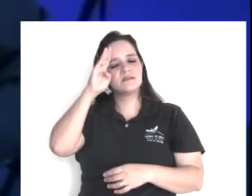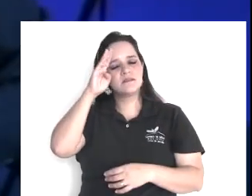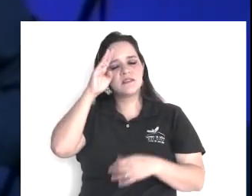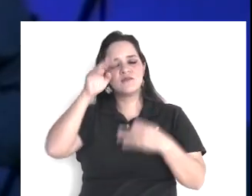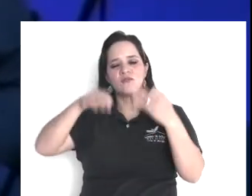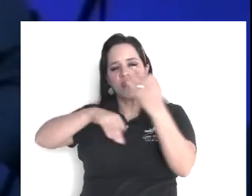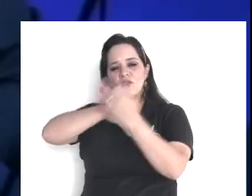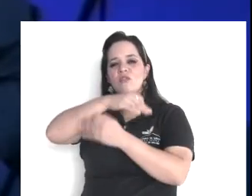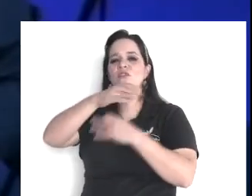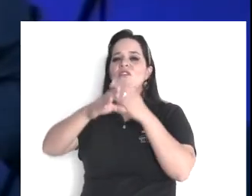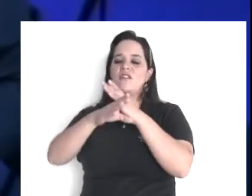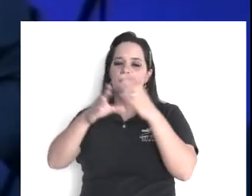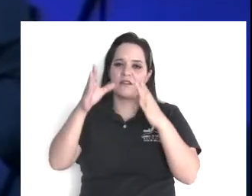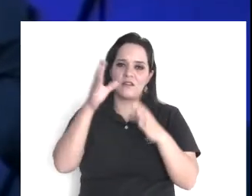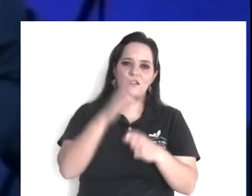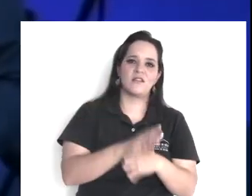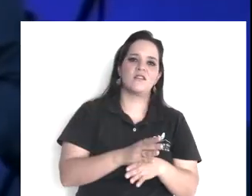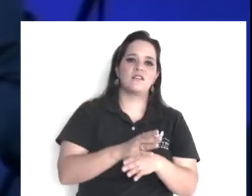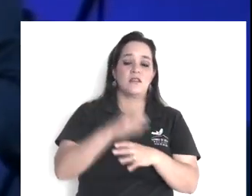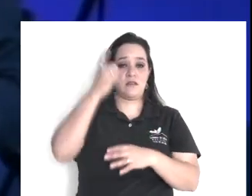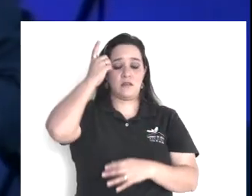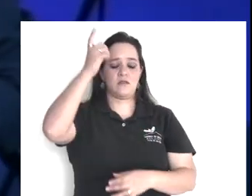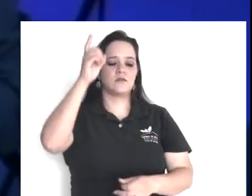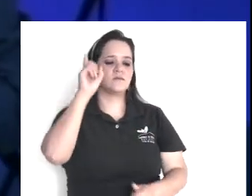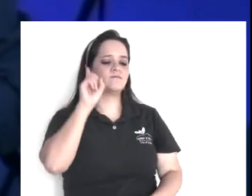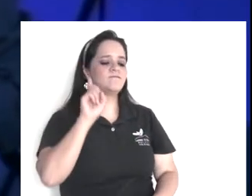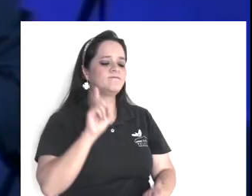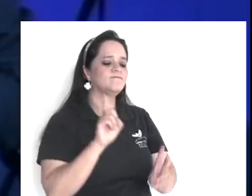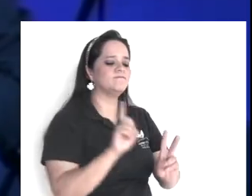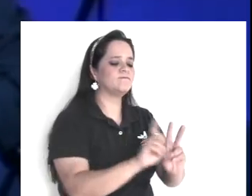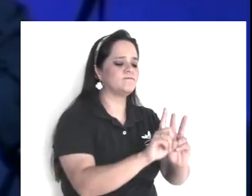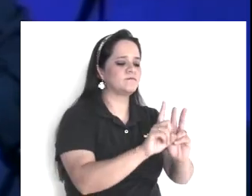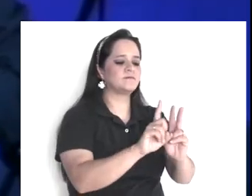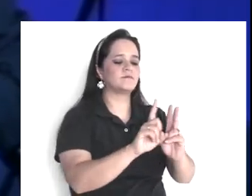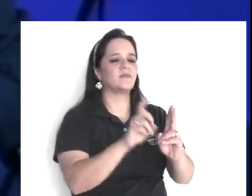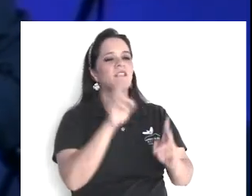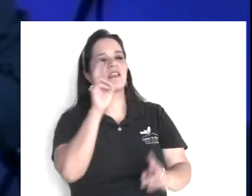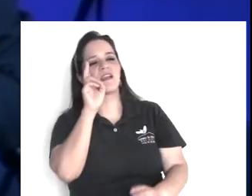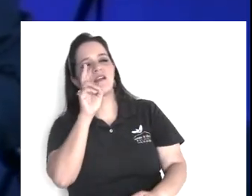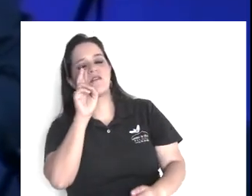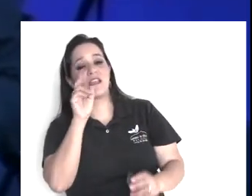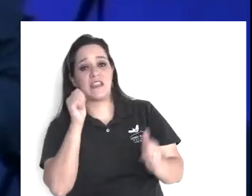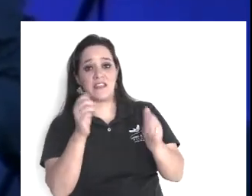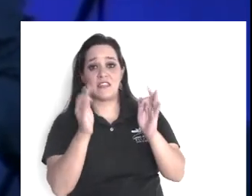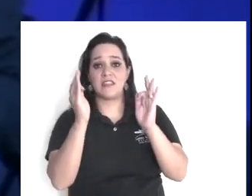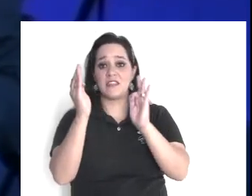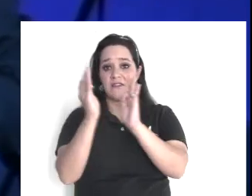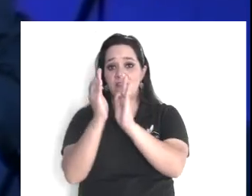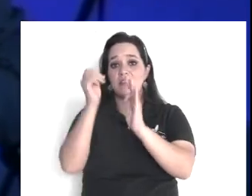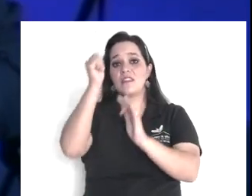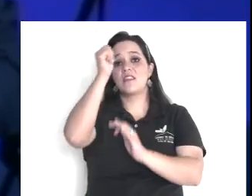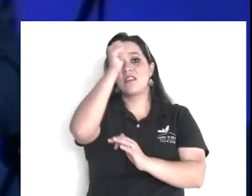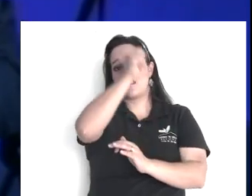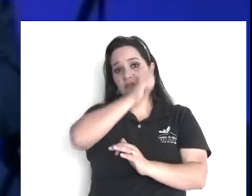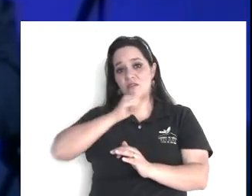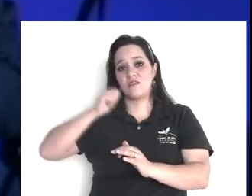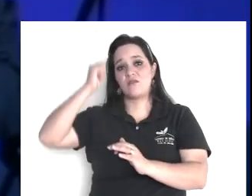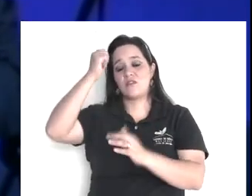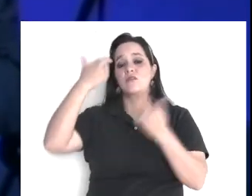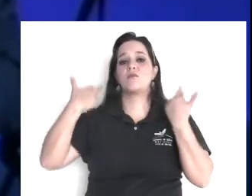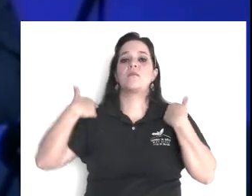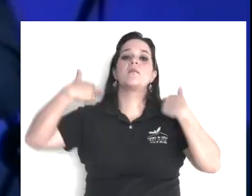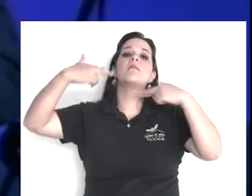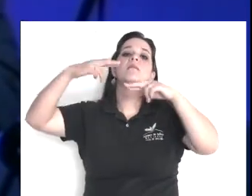Dios, como testigo, dice, se presentarán, y delante, de los sacerdotes, los que enseñaban, la ley,